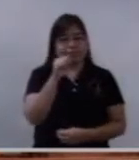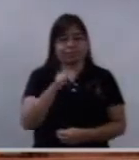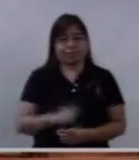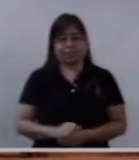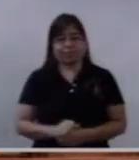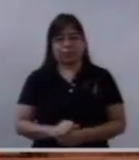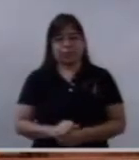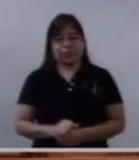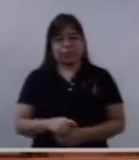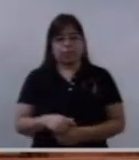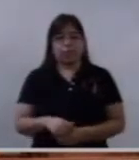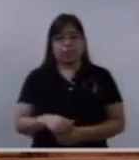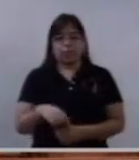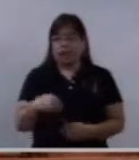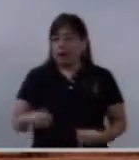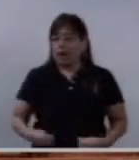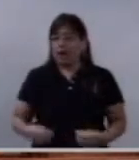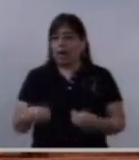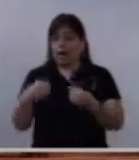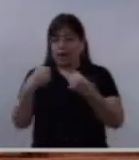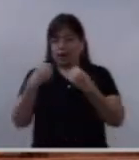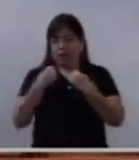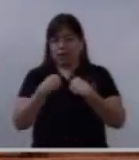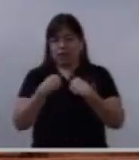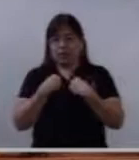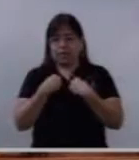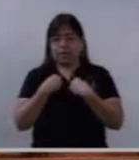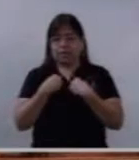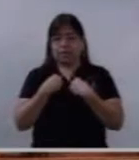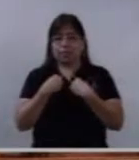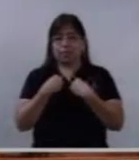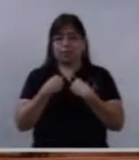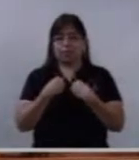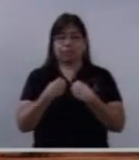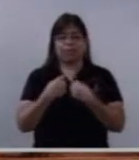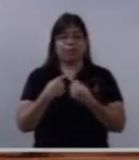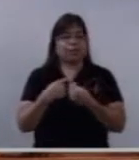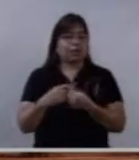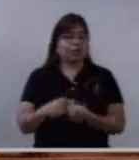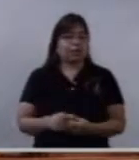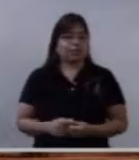que la vida tiene un doble rostro,